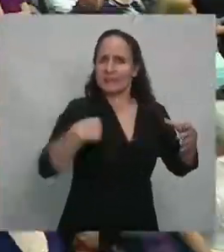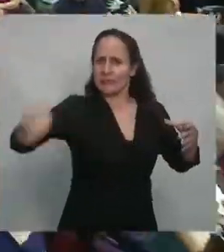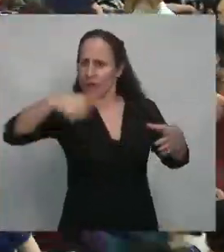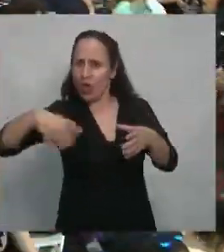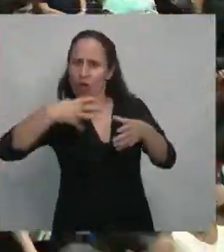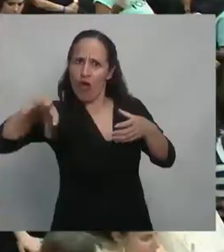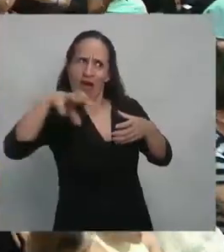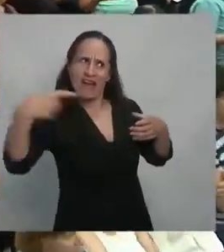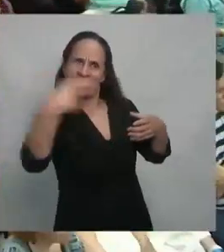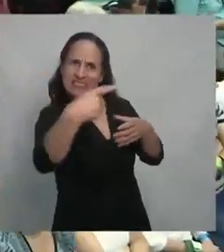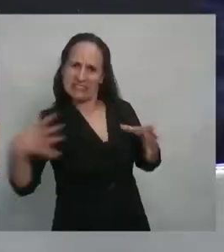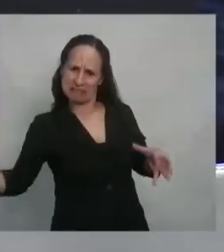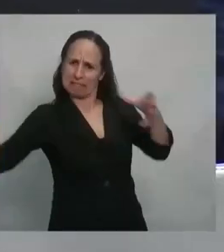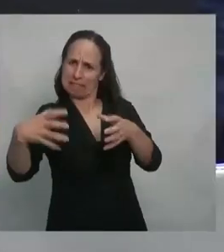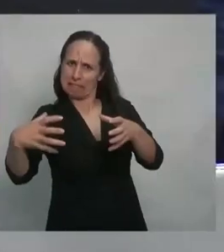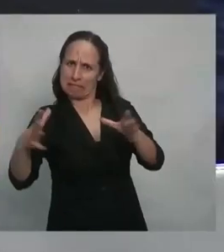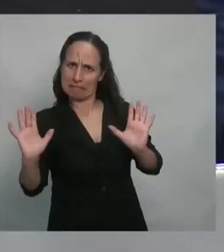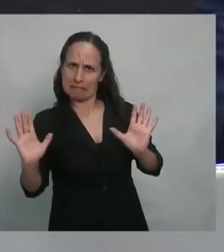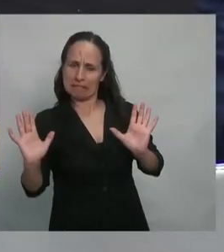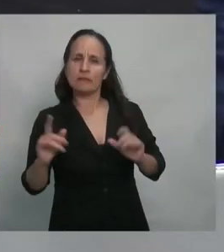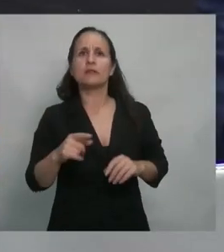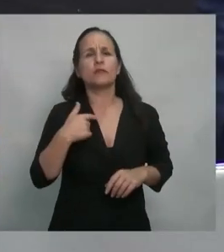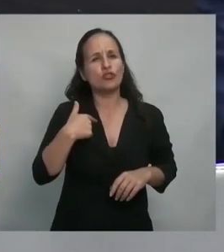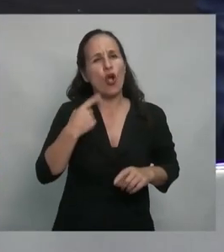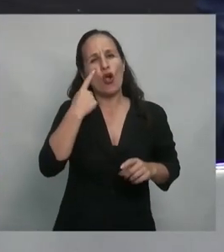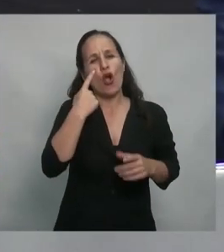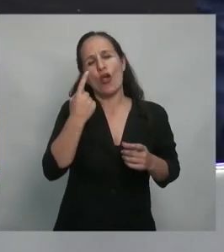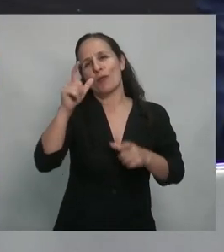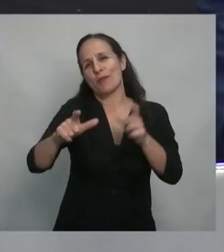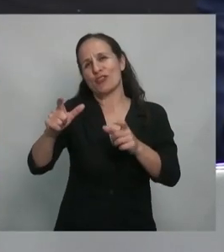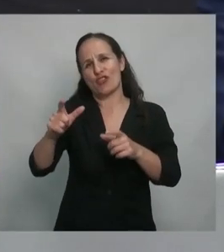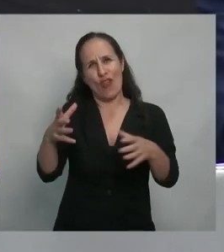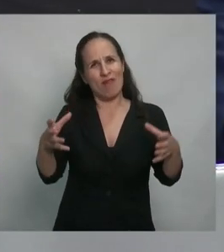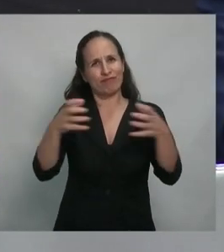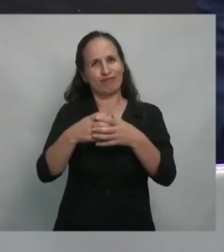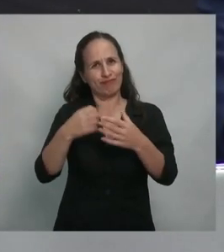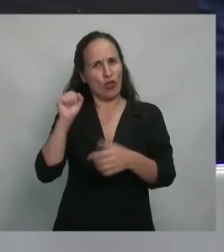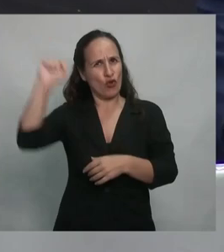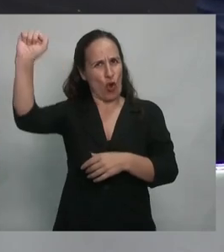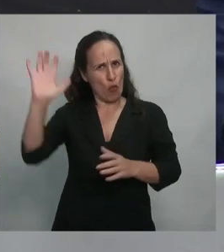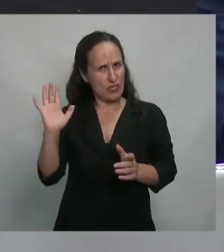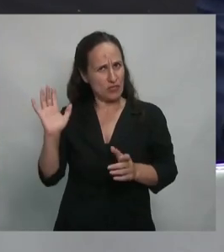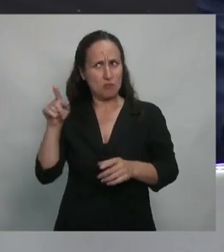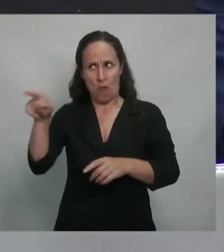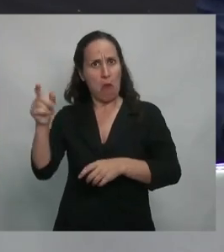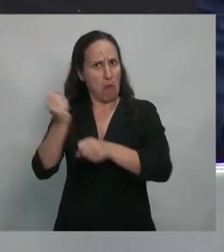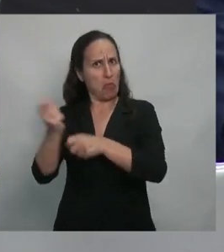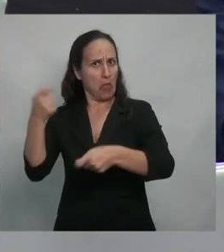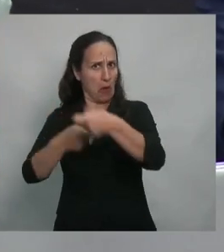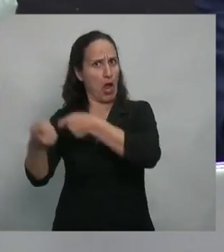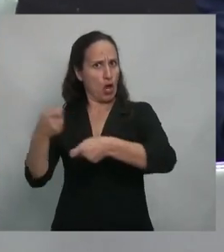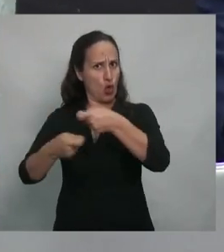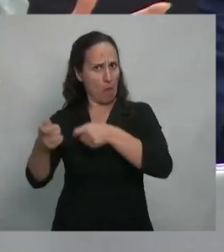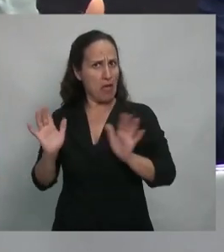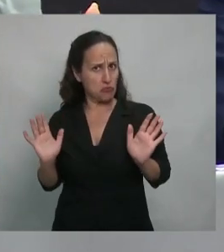Conozco ex militantes del Partido Comunista que son prósperos comerciantes y no se les ocurriría